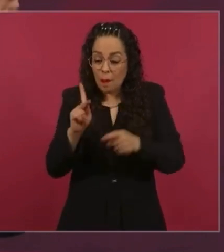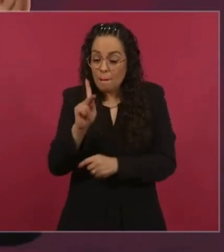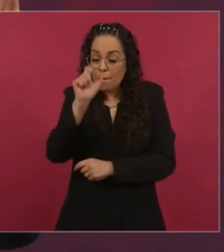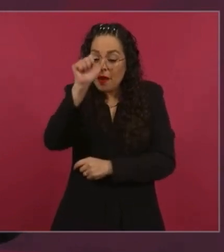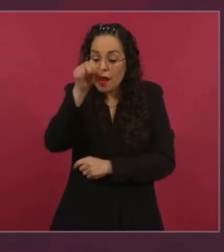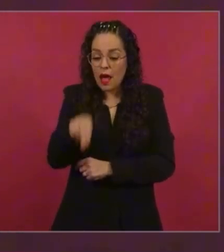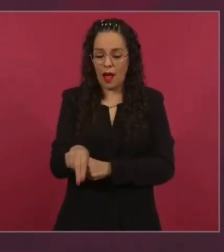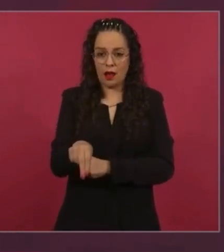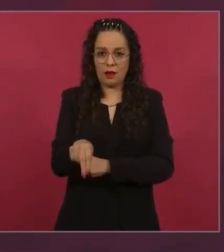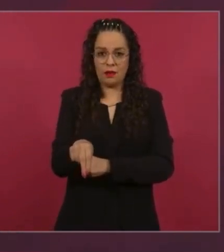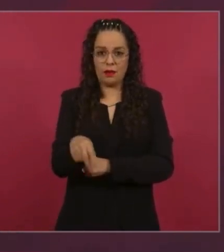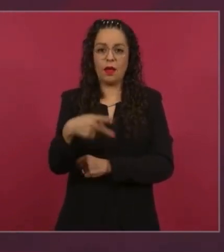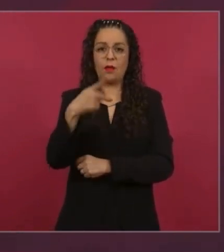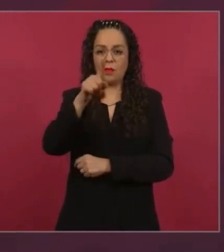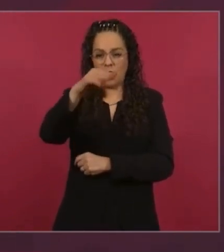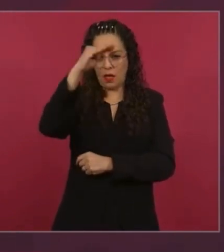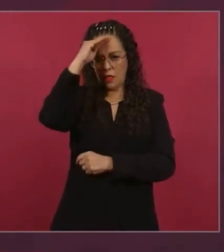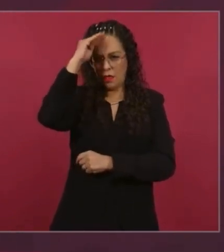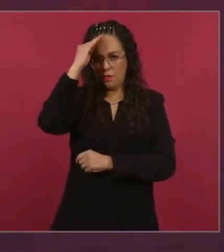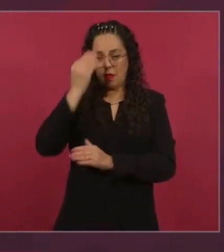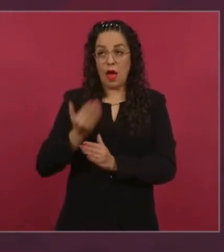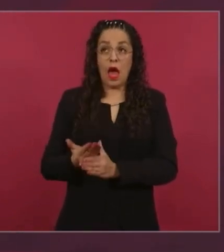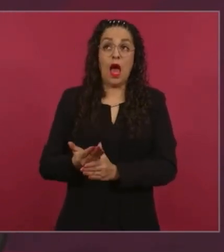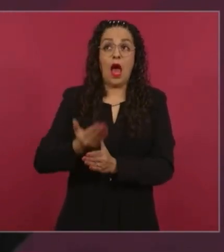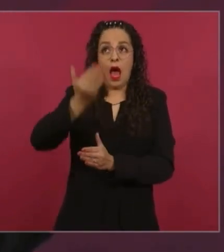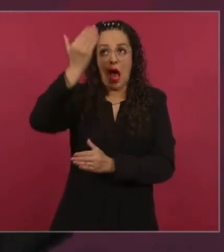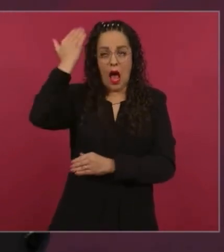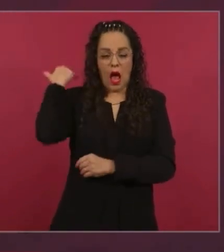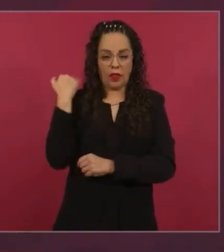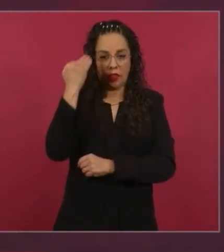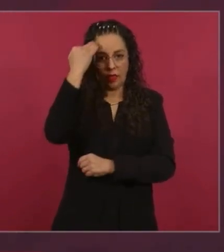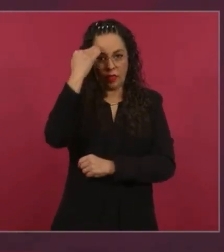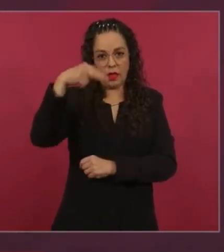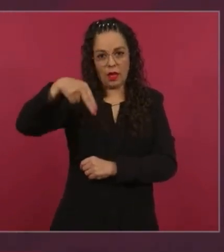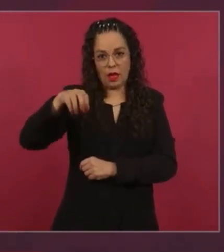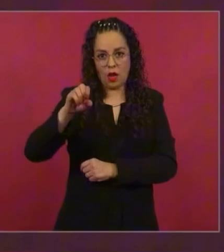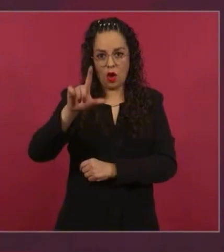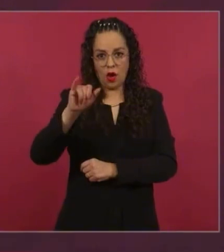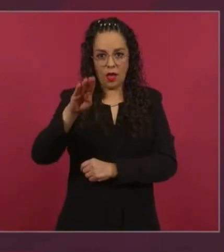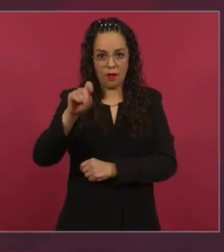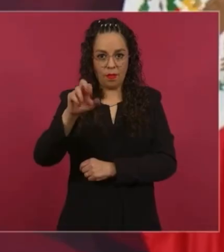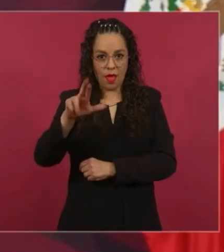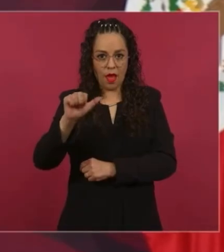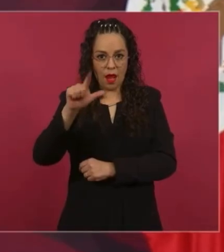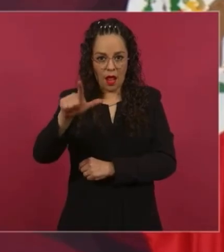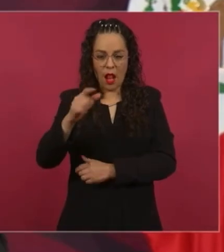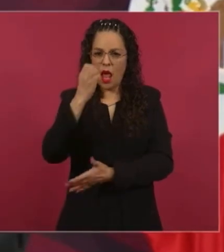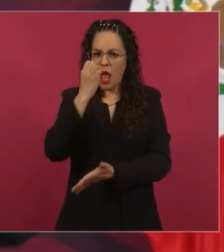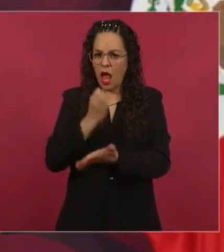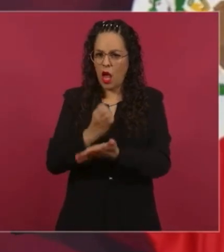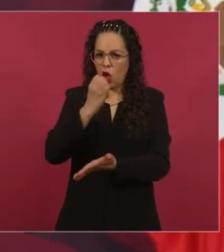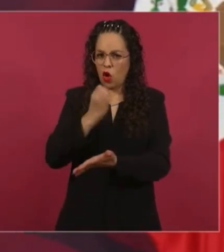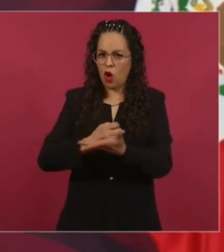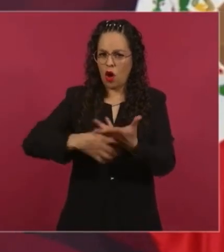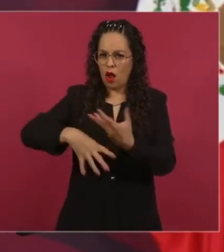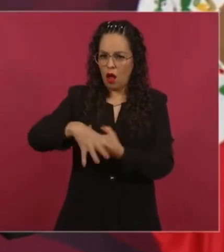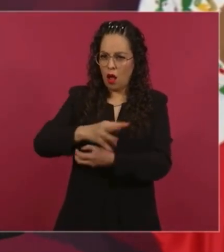¿cómo fue el crecimiento económico? Pues